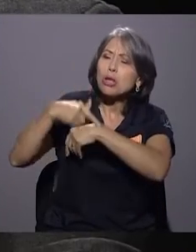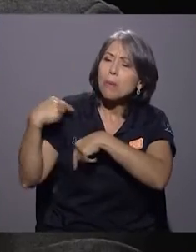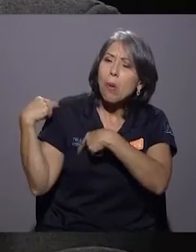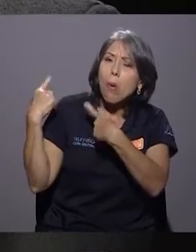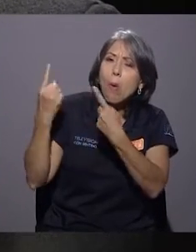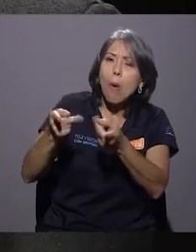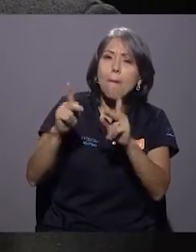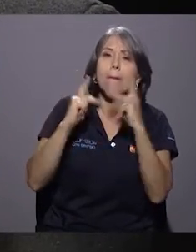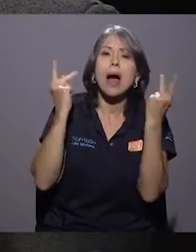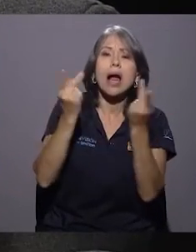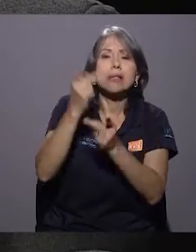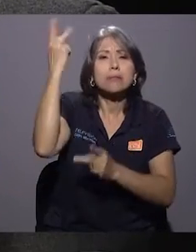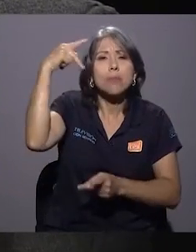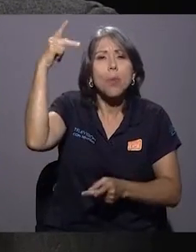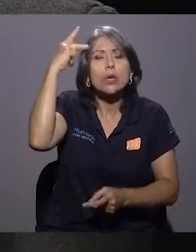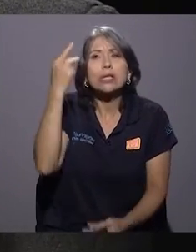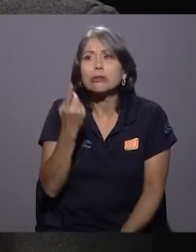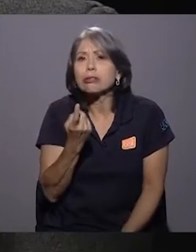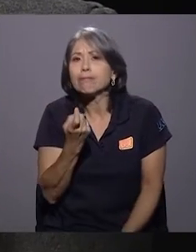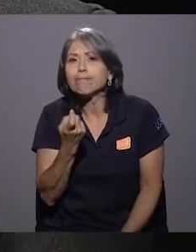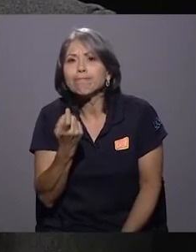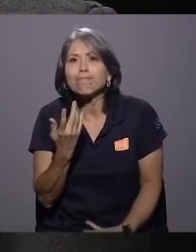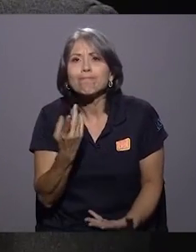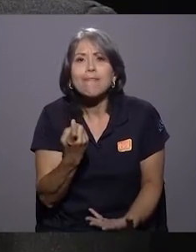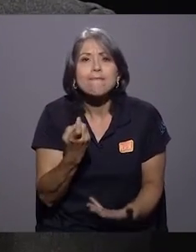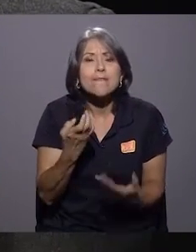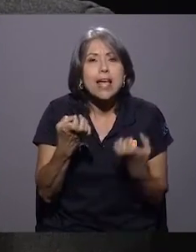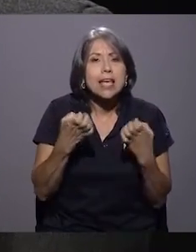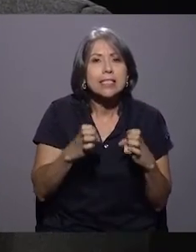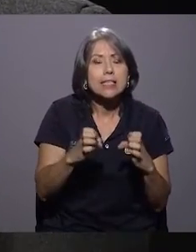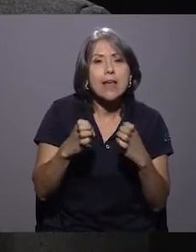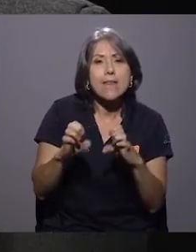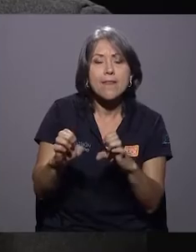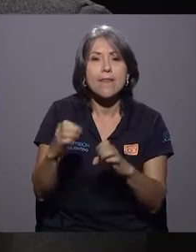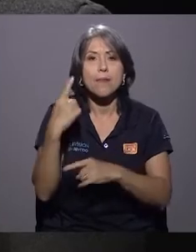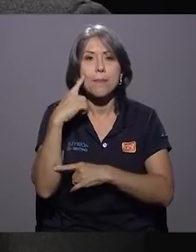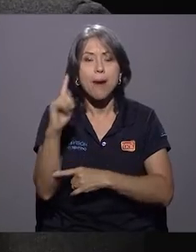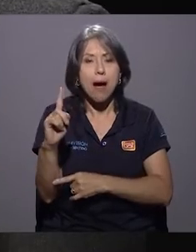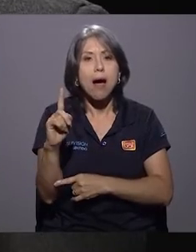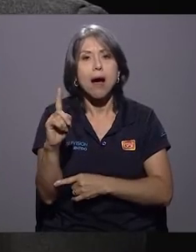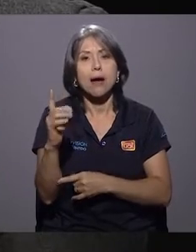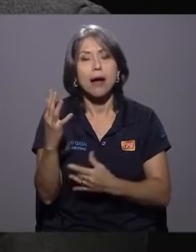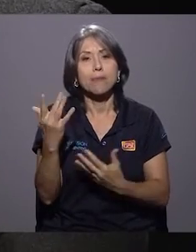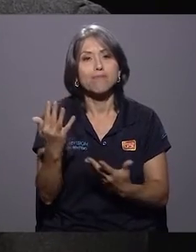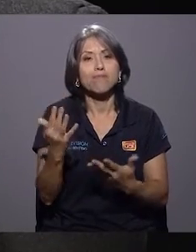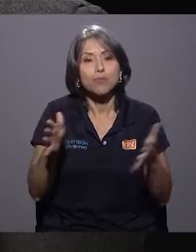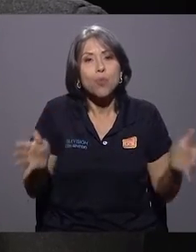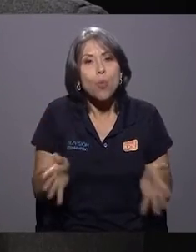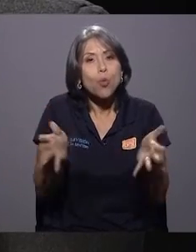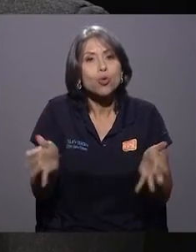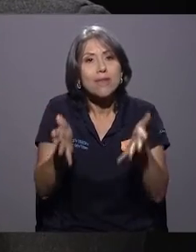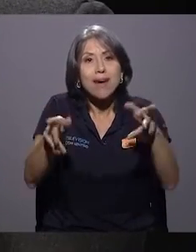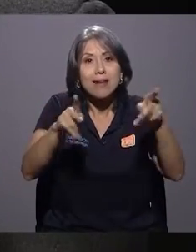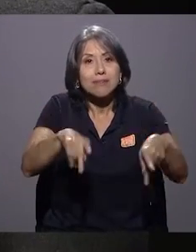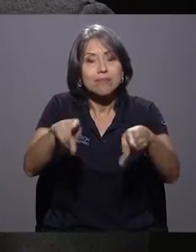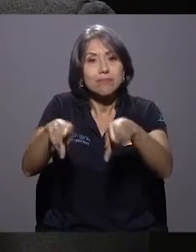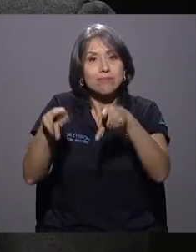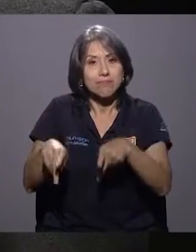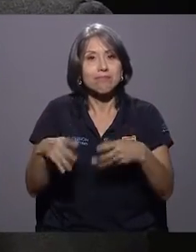adoleciendo de una estrategia para, digamos, motivar a sus electores.